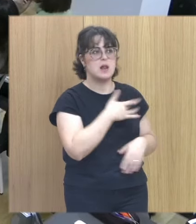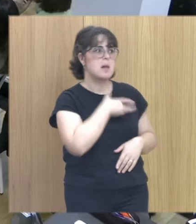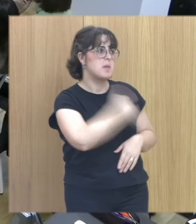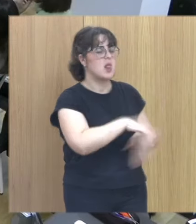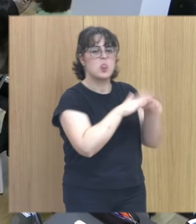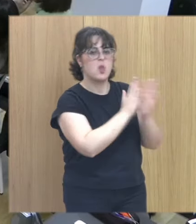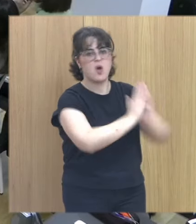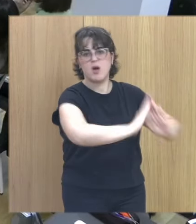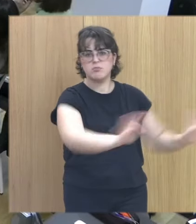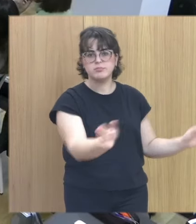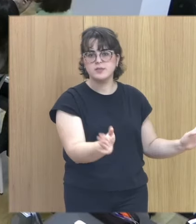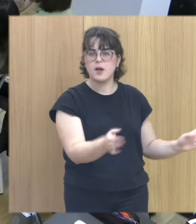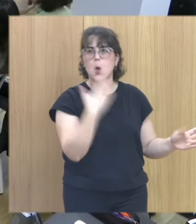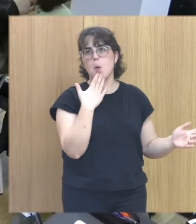una